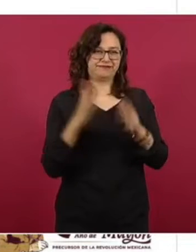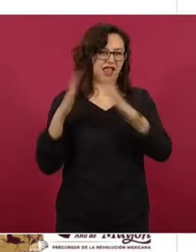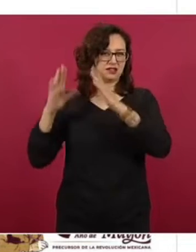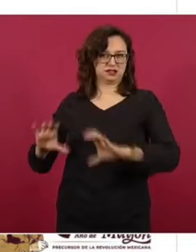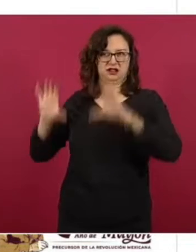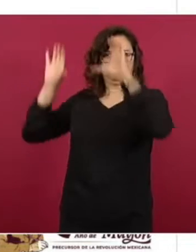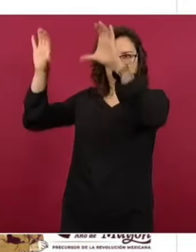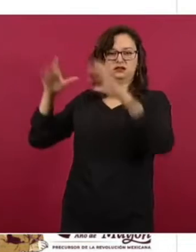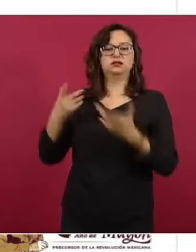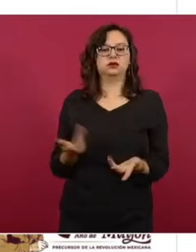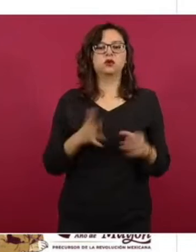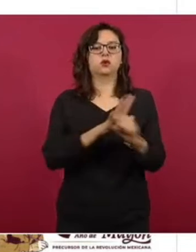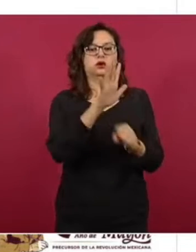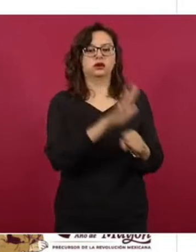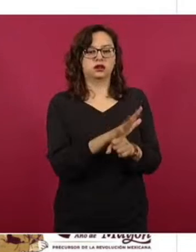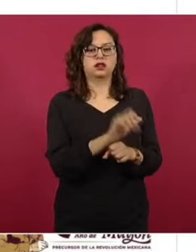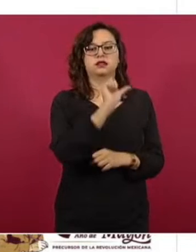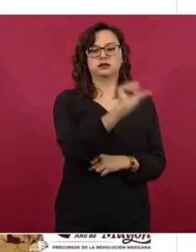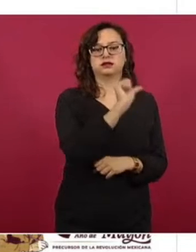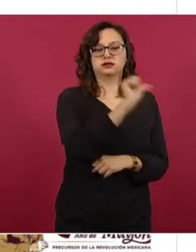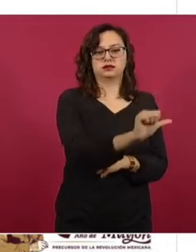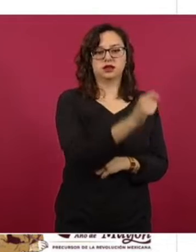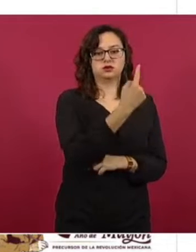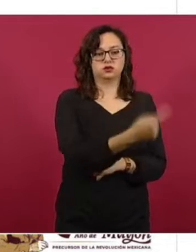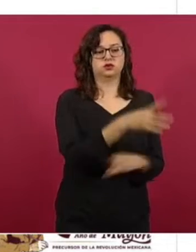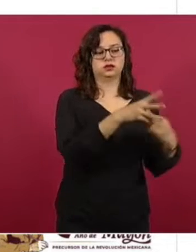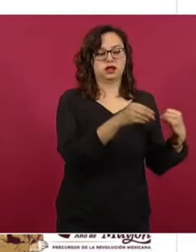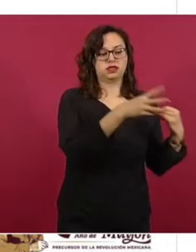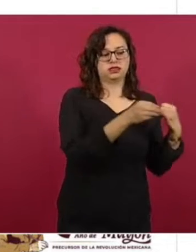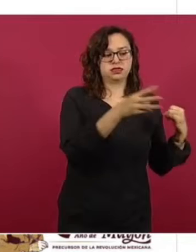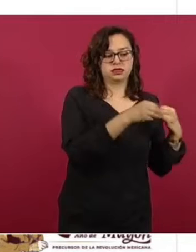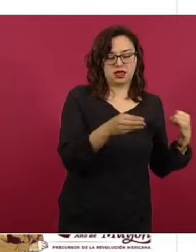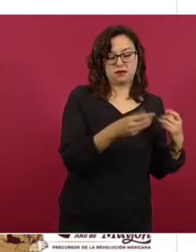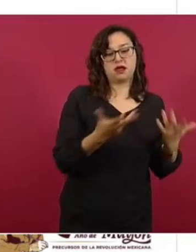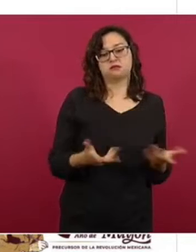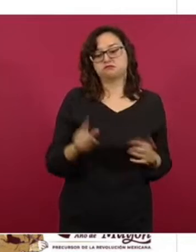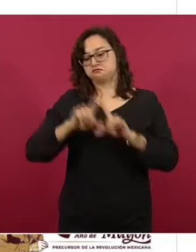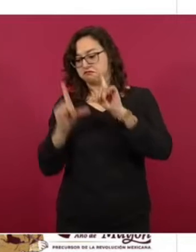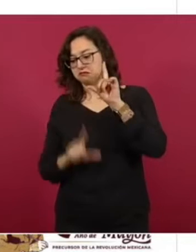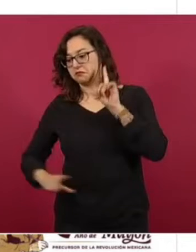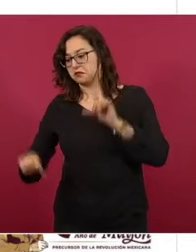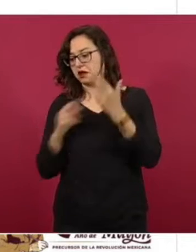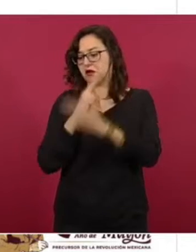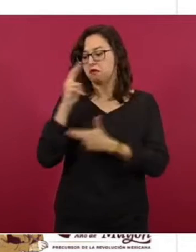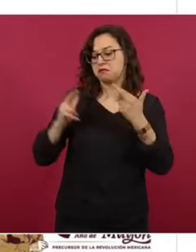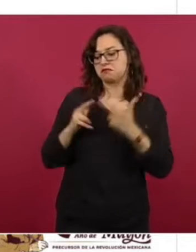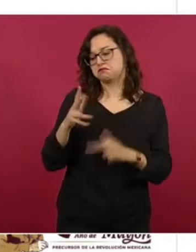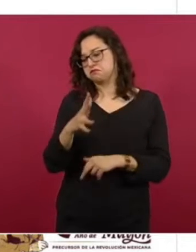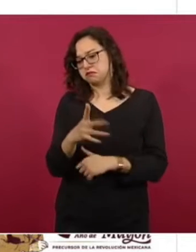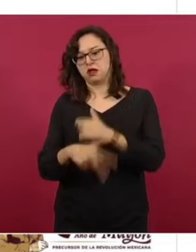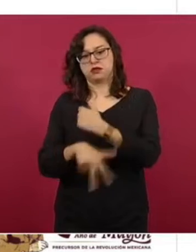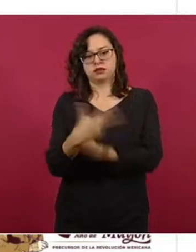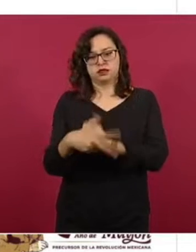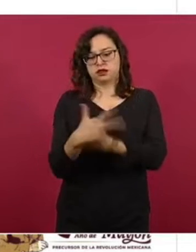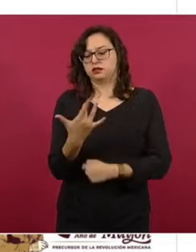por litro, 16 pesos con un centavo. Y el precio promedio de las regiones en el país, 13 pesos con